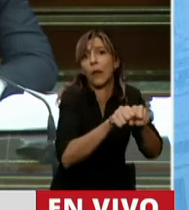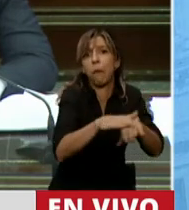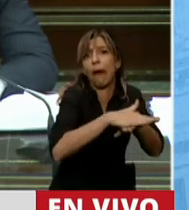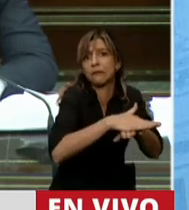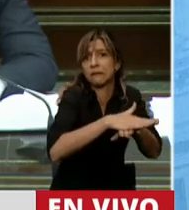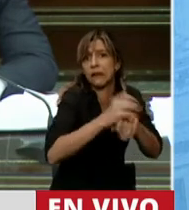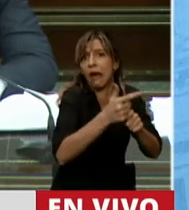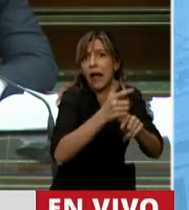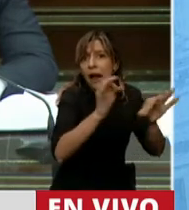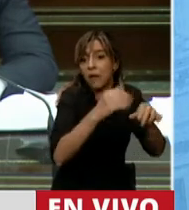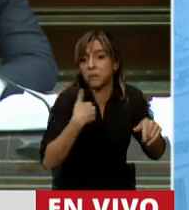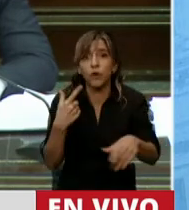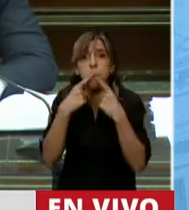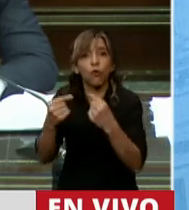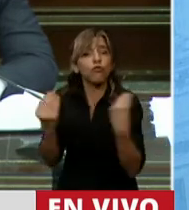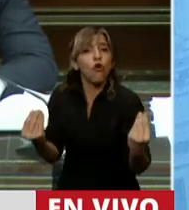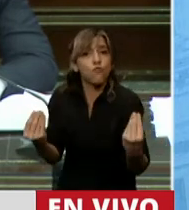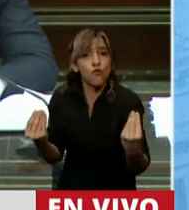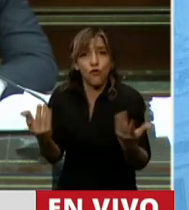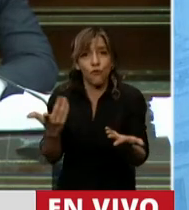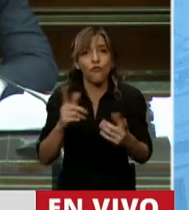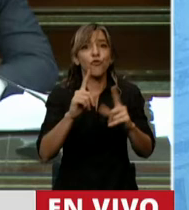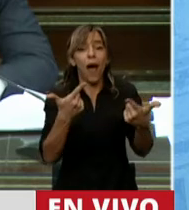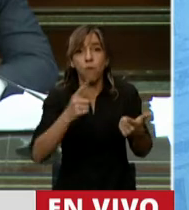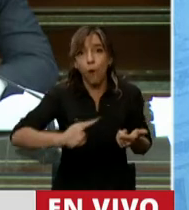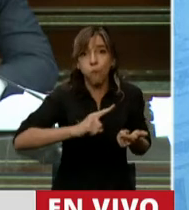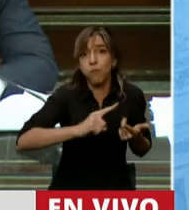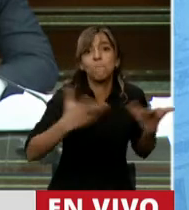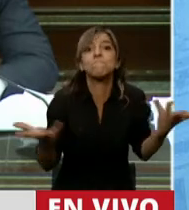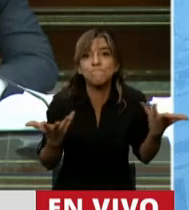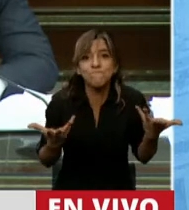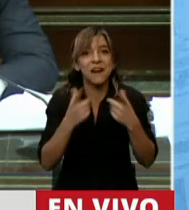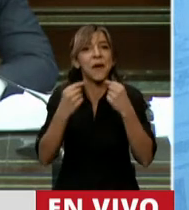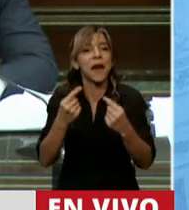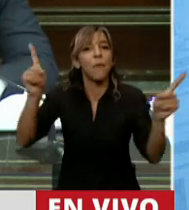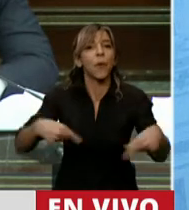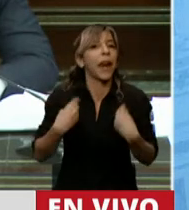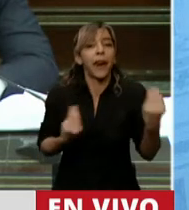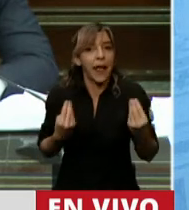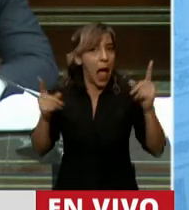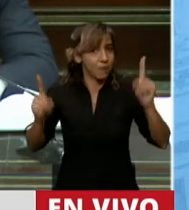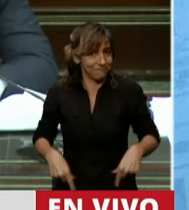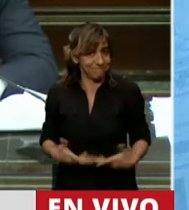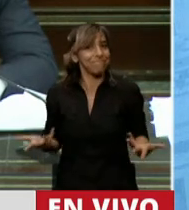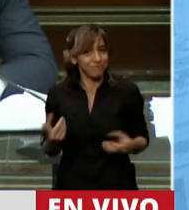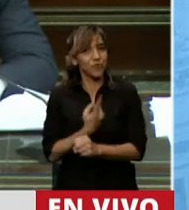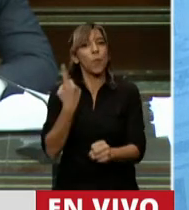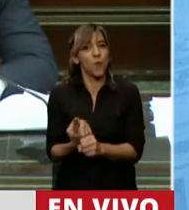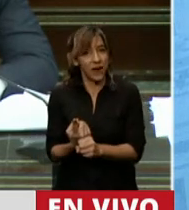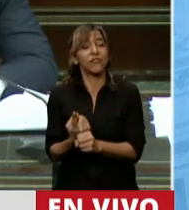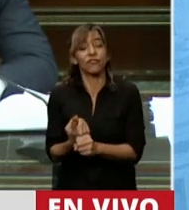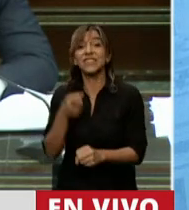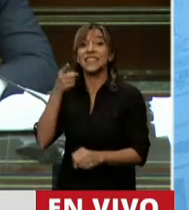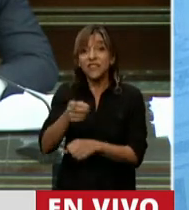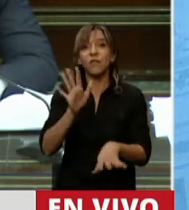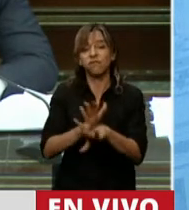techo de lo que tienen que cobrarle a los usuarios y consumidores. Y créame que eso es un servicio esencial en una familia que resolvió